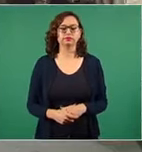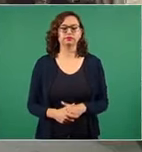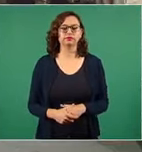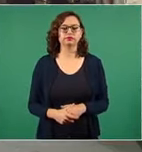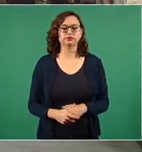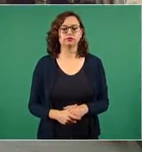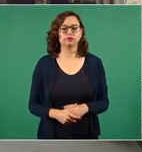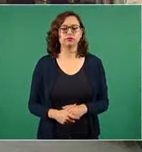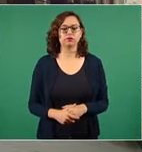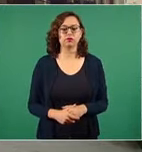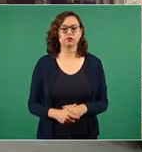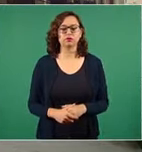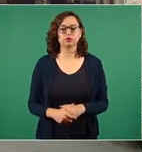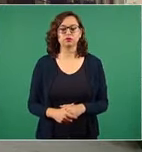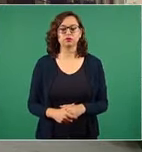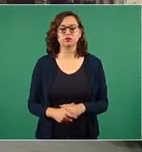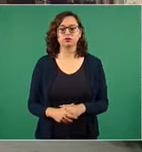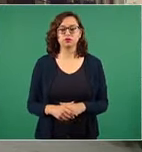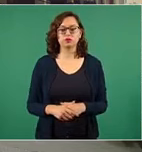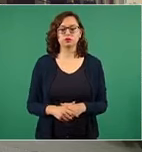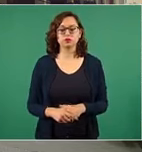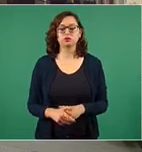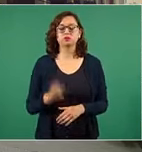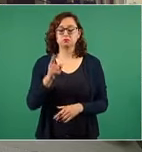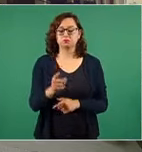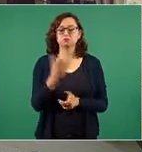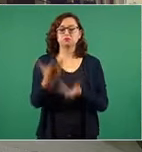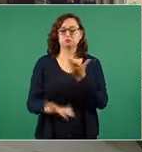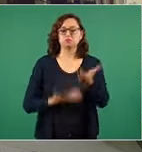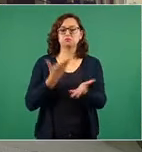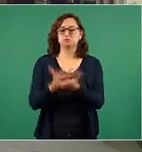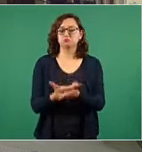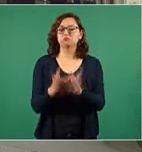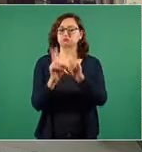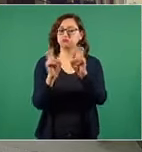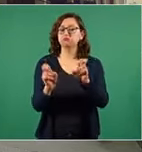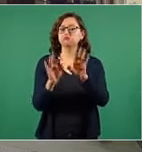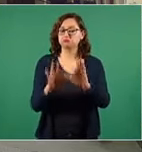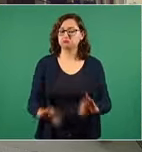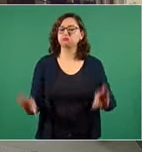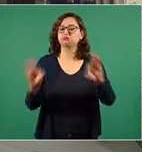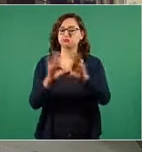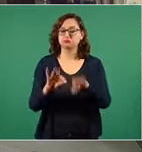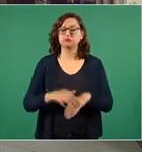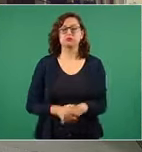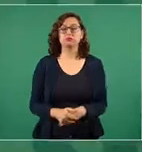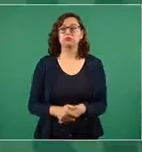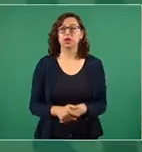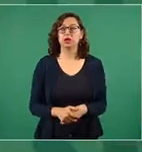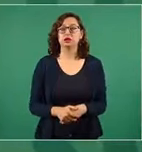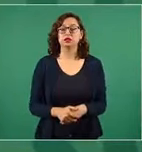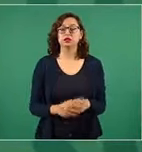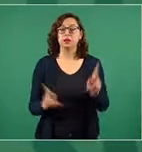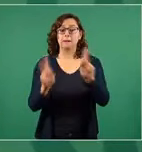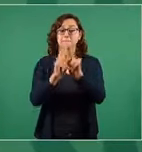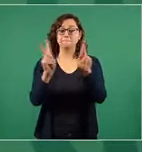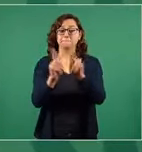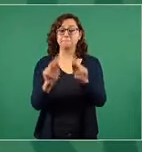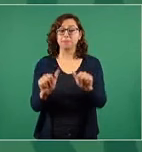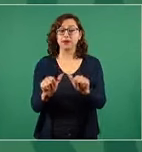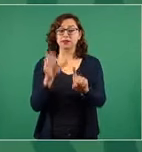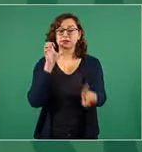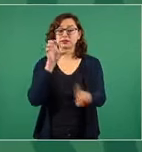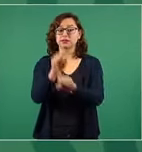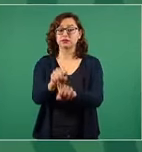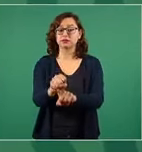es muy bueno tu planteamiento, porque el conseguir la paz es asunto